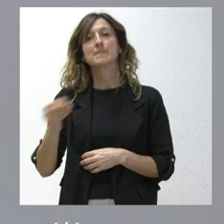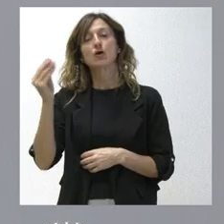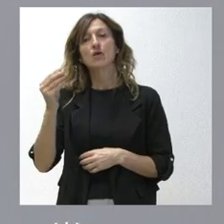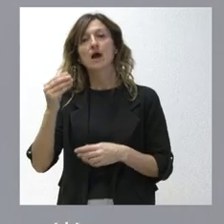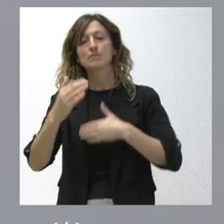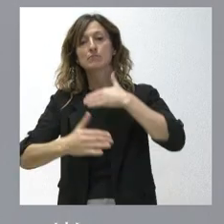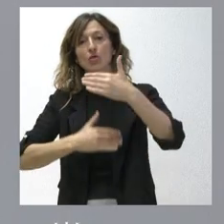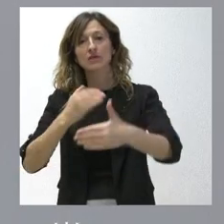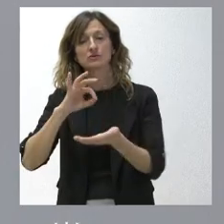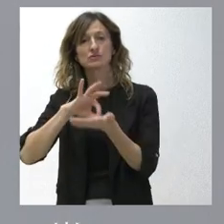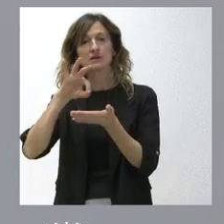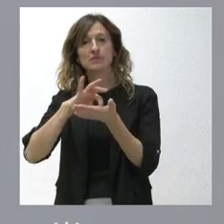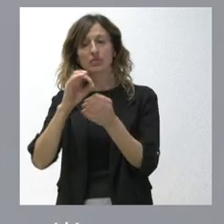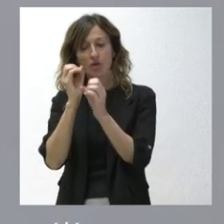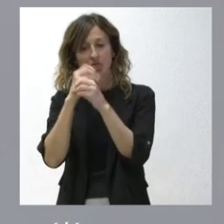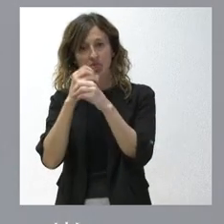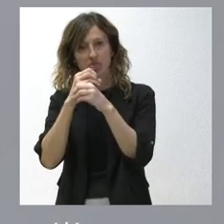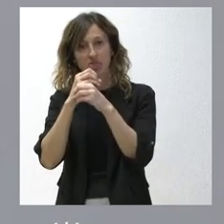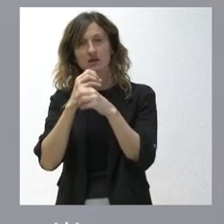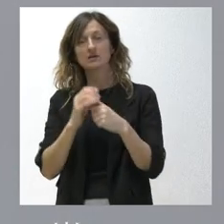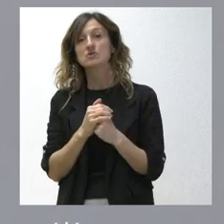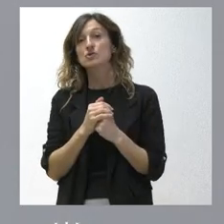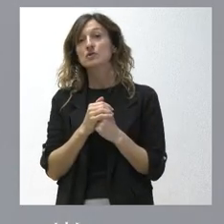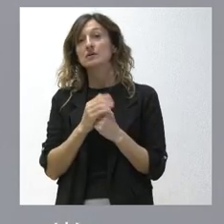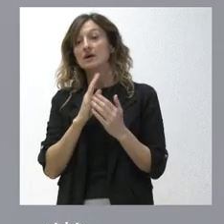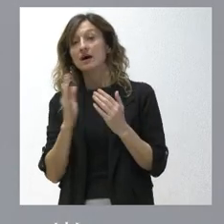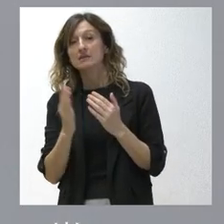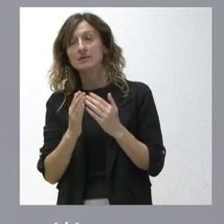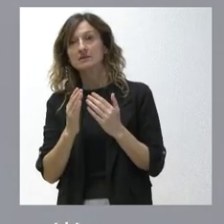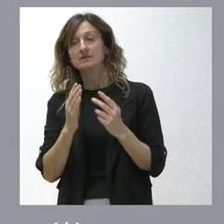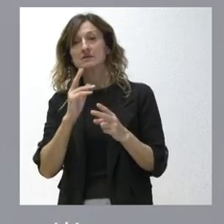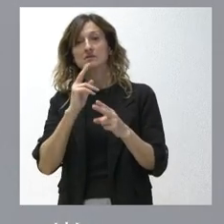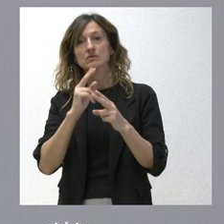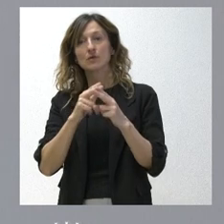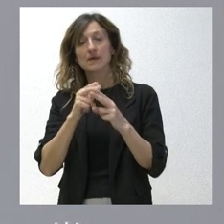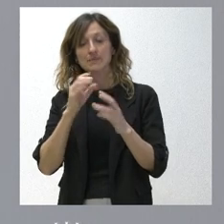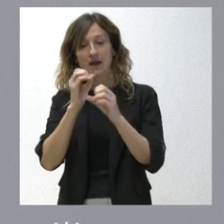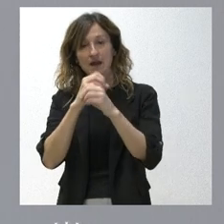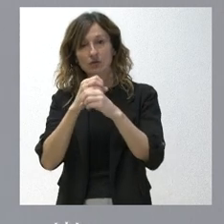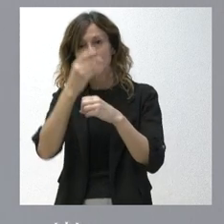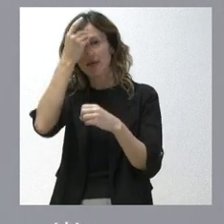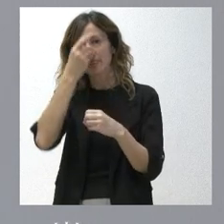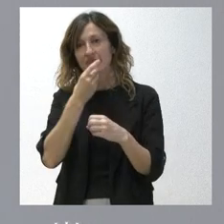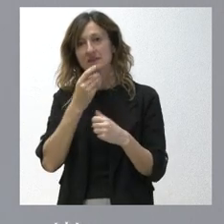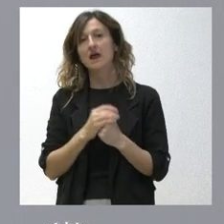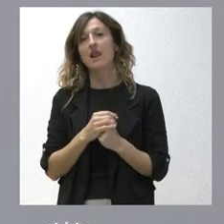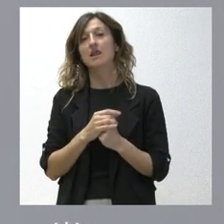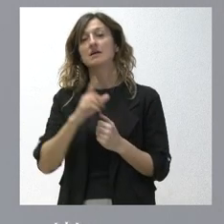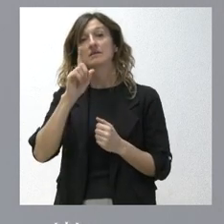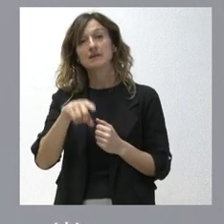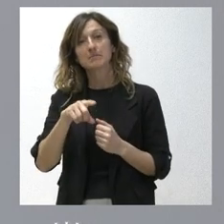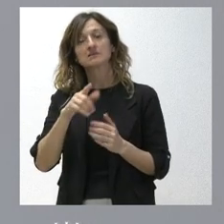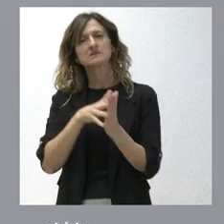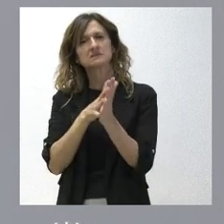procesos de los servicios de anatomía patológica a través de la evolución hacia la denominada anatomía patológica digital y va a suponer un gran